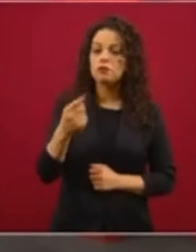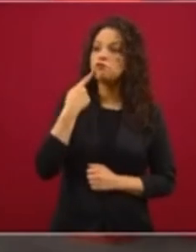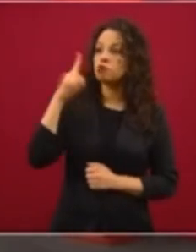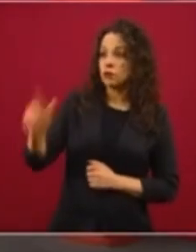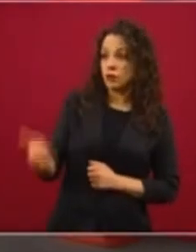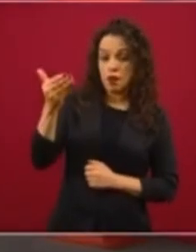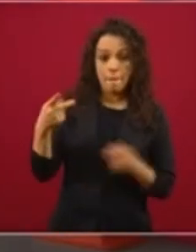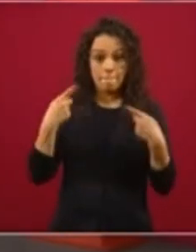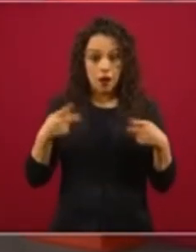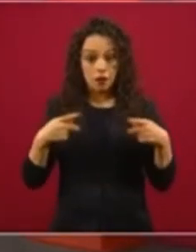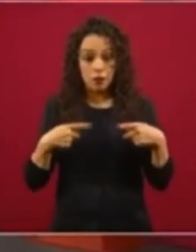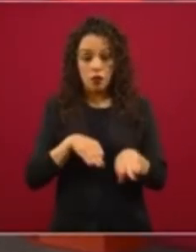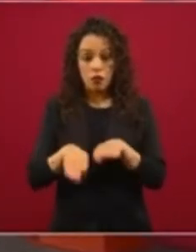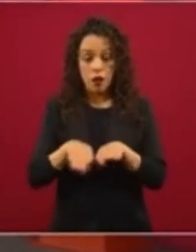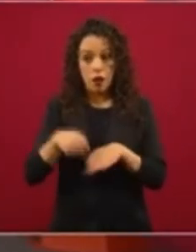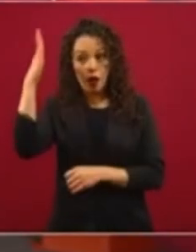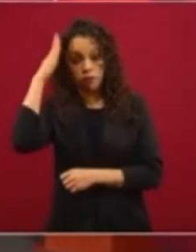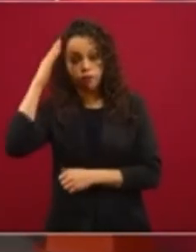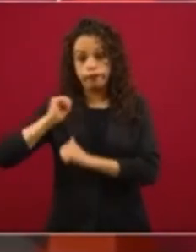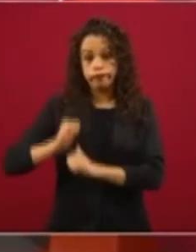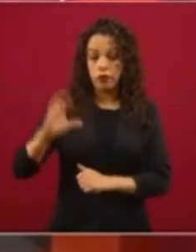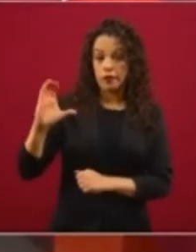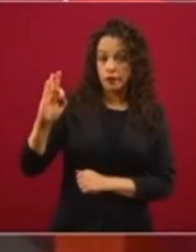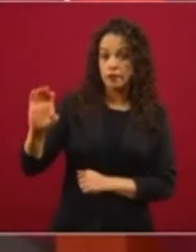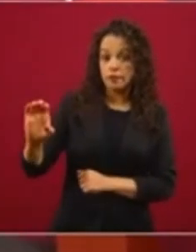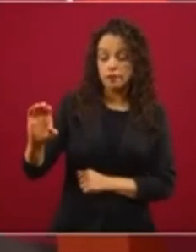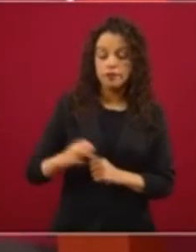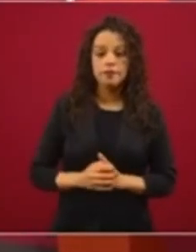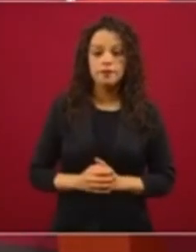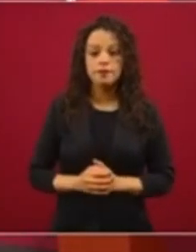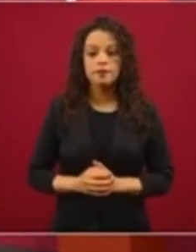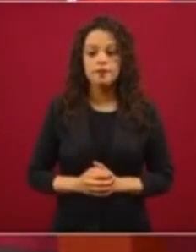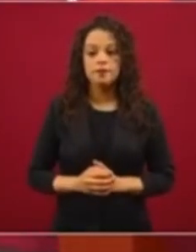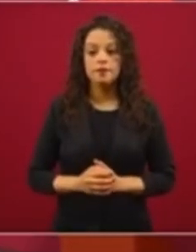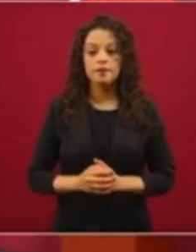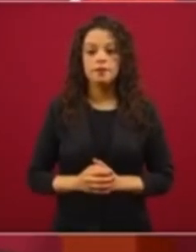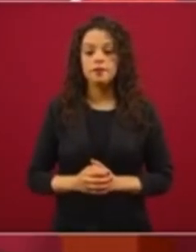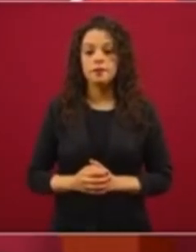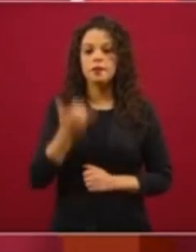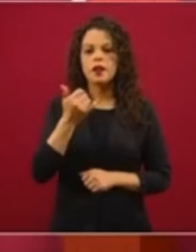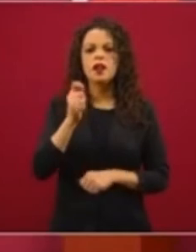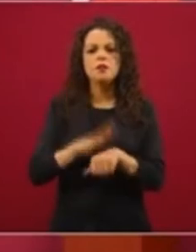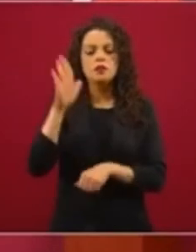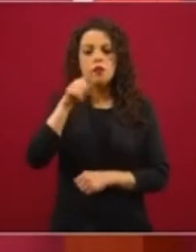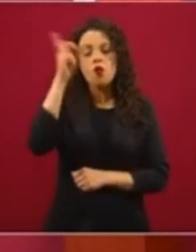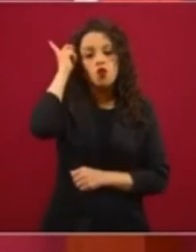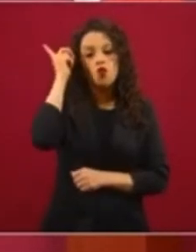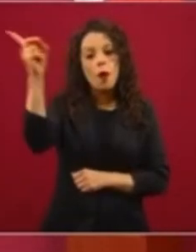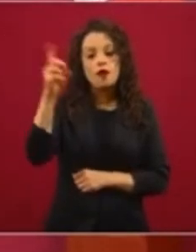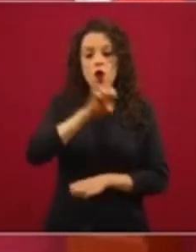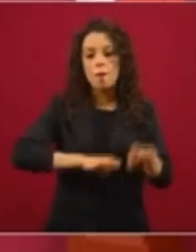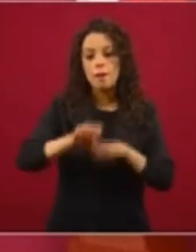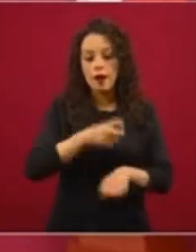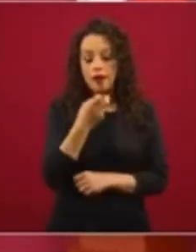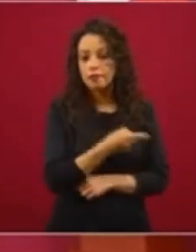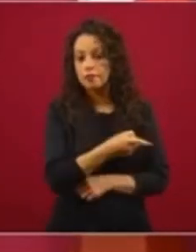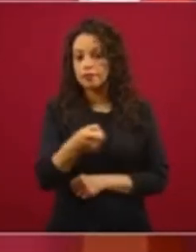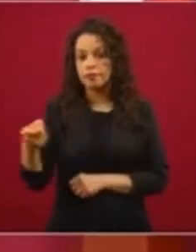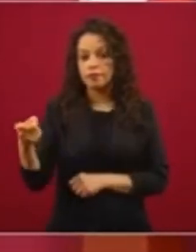funcionarios de la Comisión Federal de Electricidad y a los dueños accionistas de estas empresas.